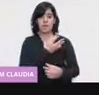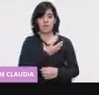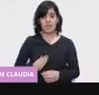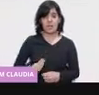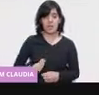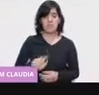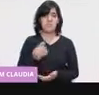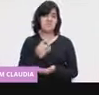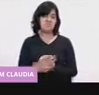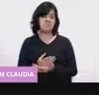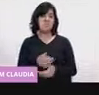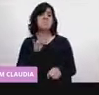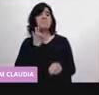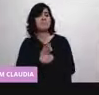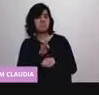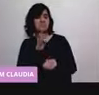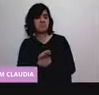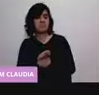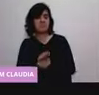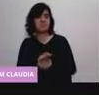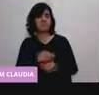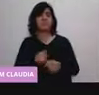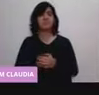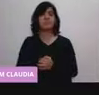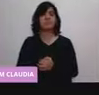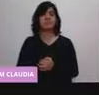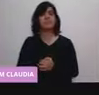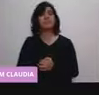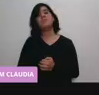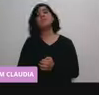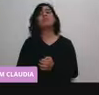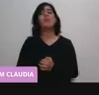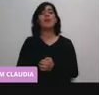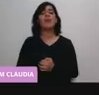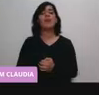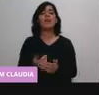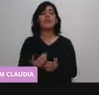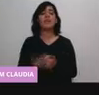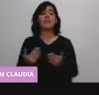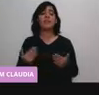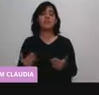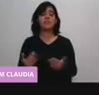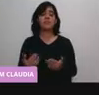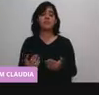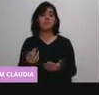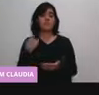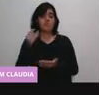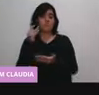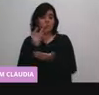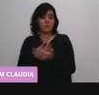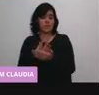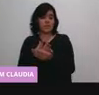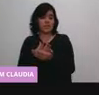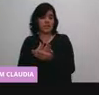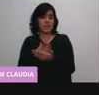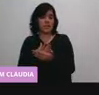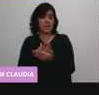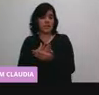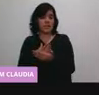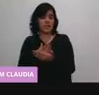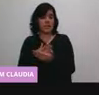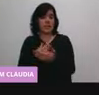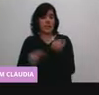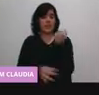muy bueno. Entonces, pues, la única que no se puede dar ni en mujeres embarazadas ni